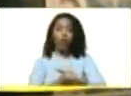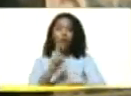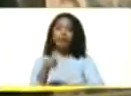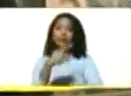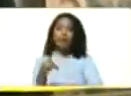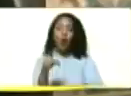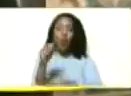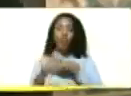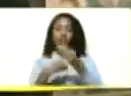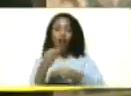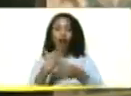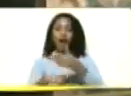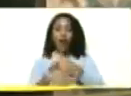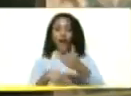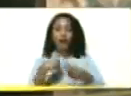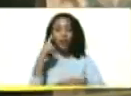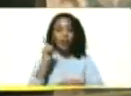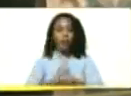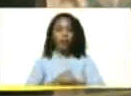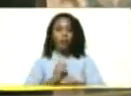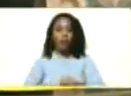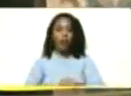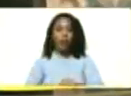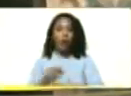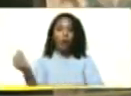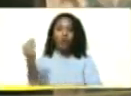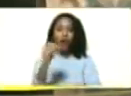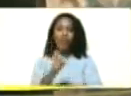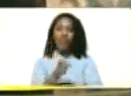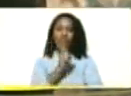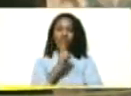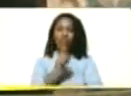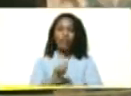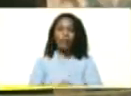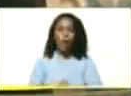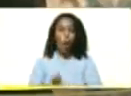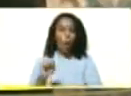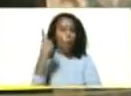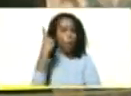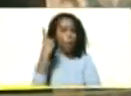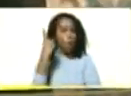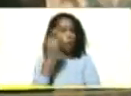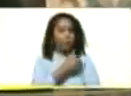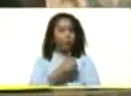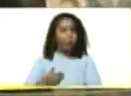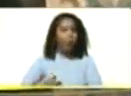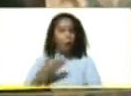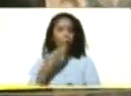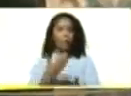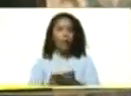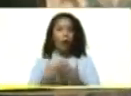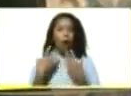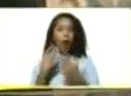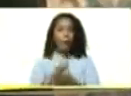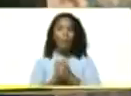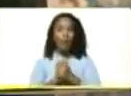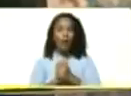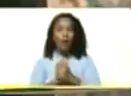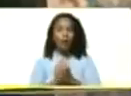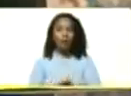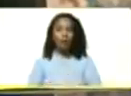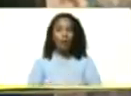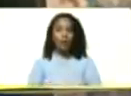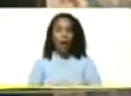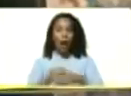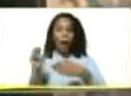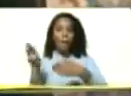va a ser de un tiempo aún más prolongado. Lo primero, presidente, que le ha pedido al compañero Castro Soteldo y al